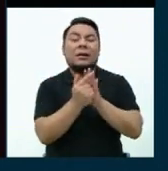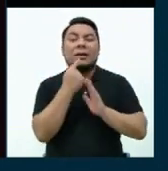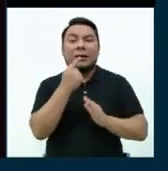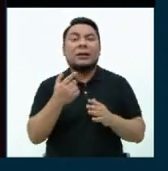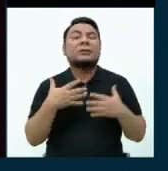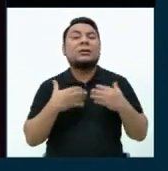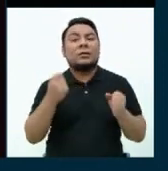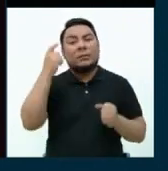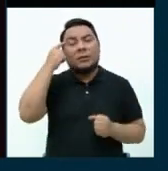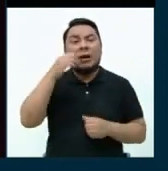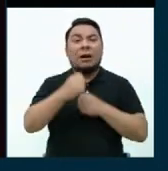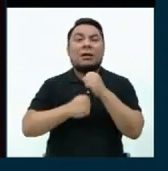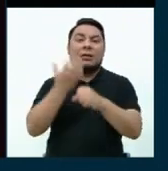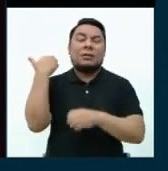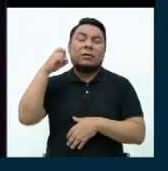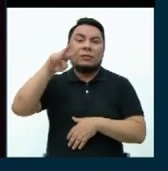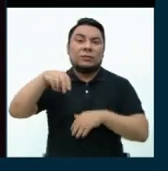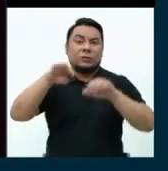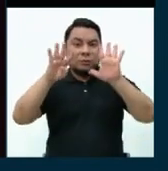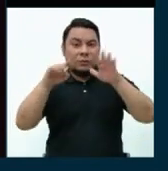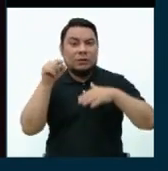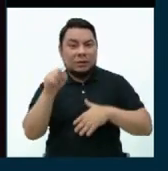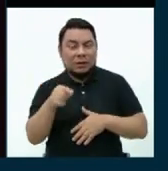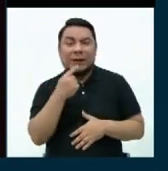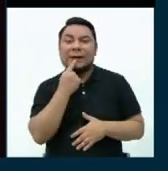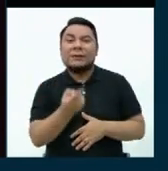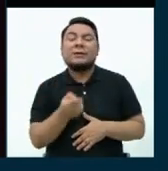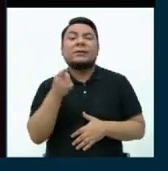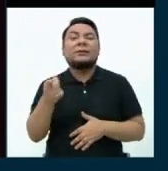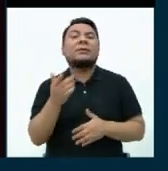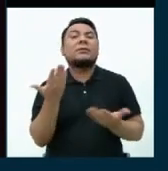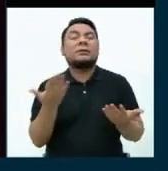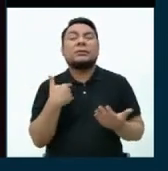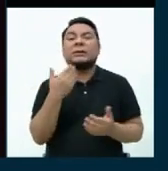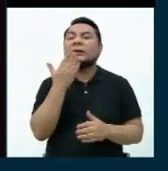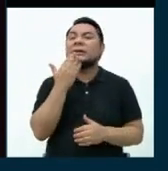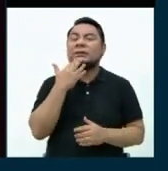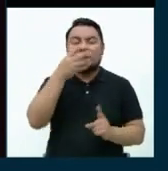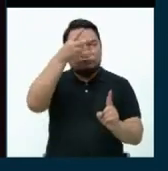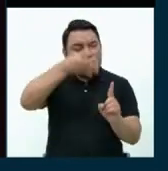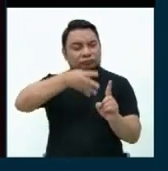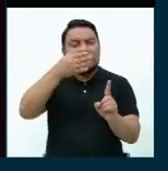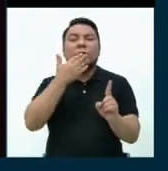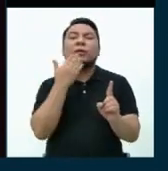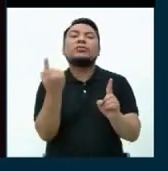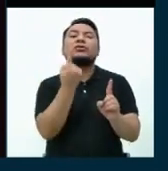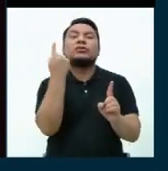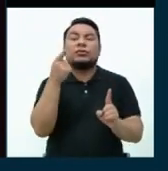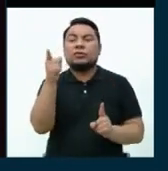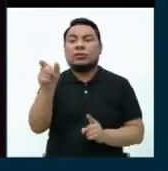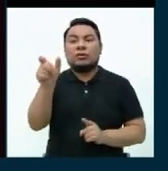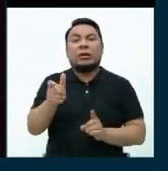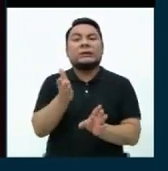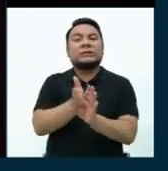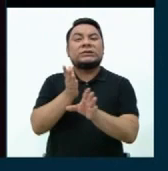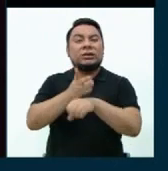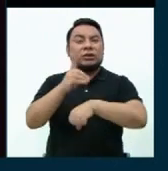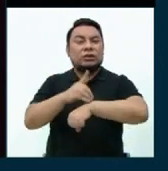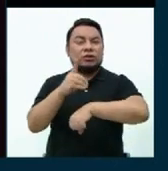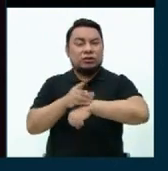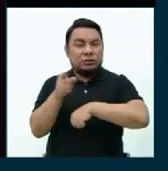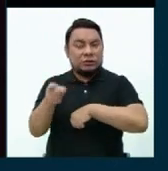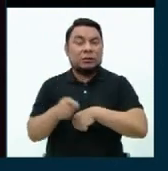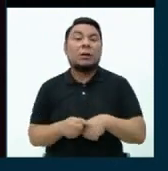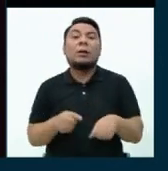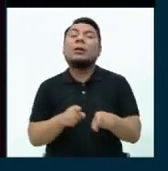publicada en el año 2019 en la cual se indica que la competencia del diagnóstico solo es realizado por los psiquiatras. Necesitamos